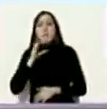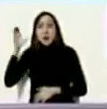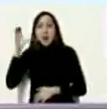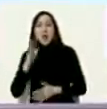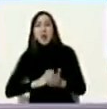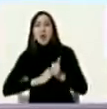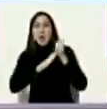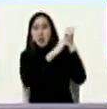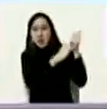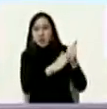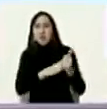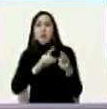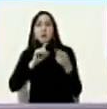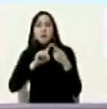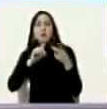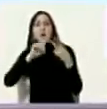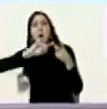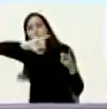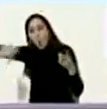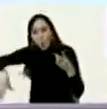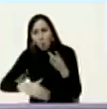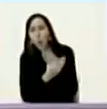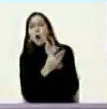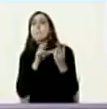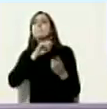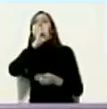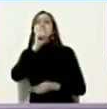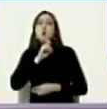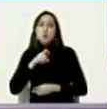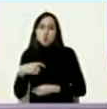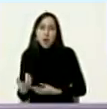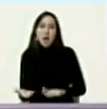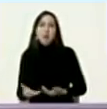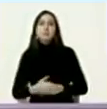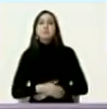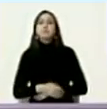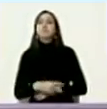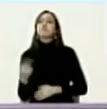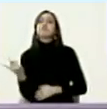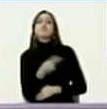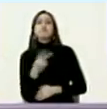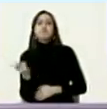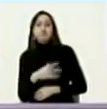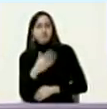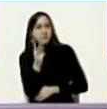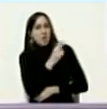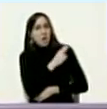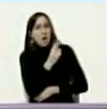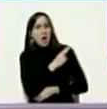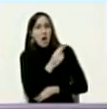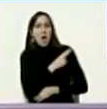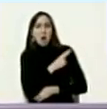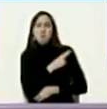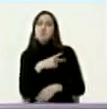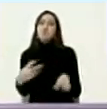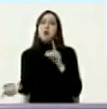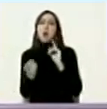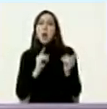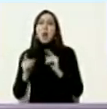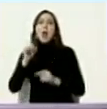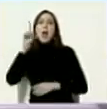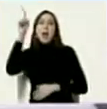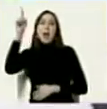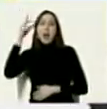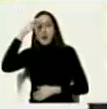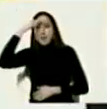y Juan Guaidó líder opositor que son los jefes de los dialogantes en México